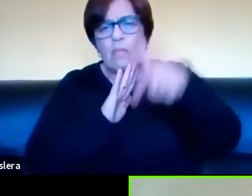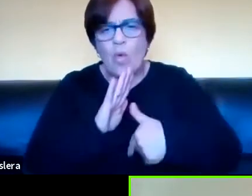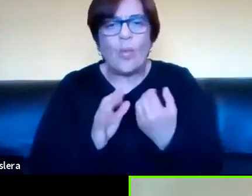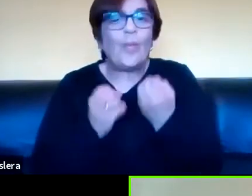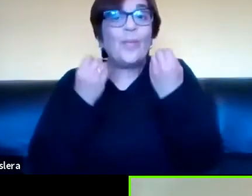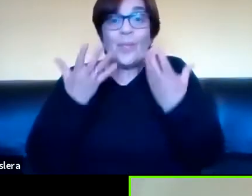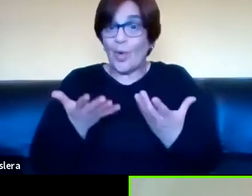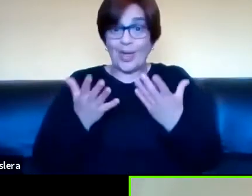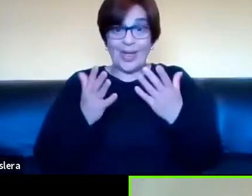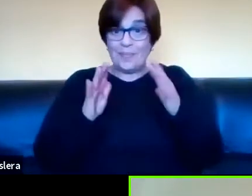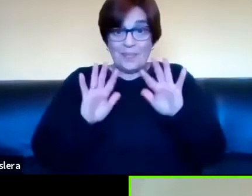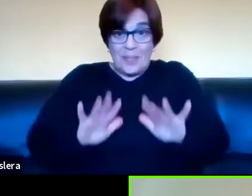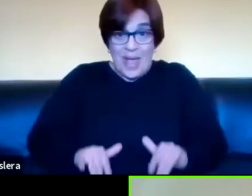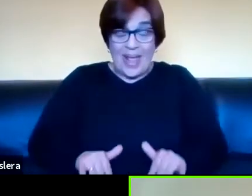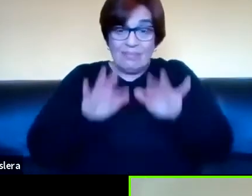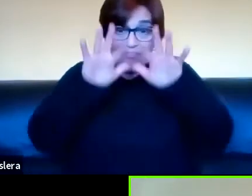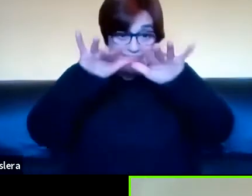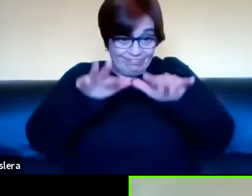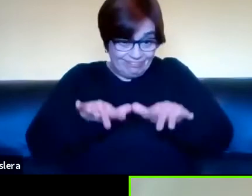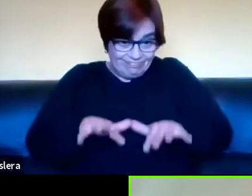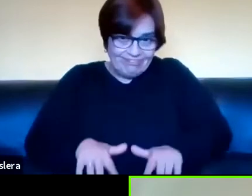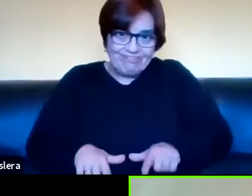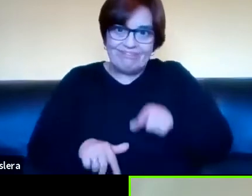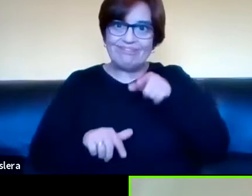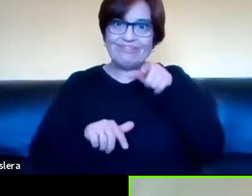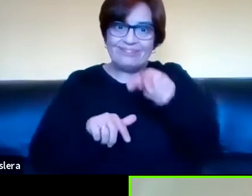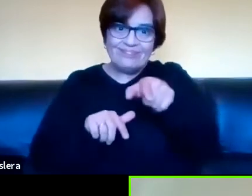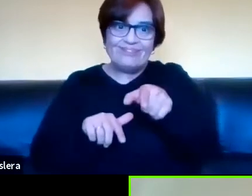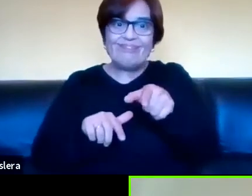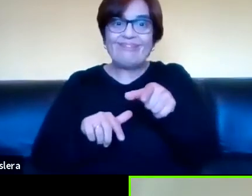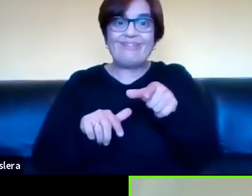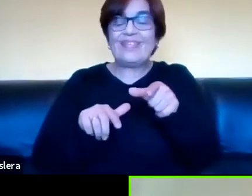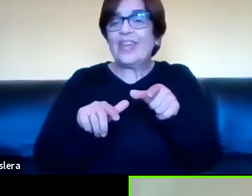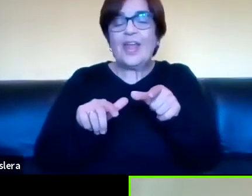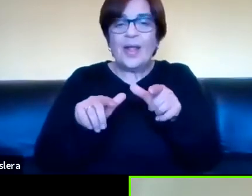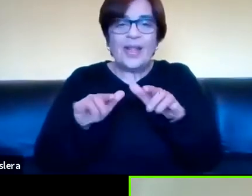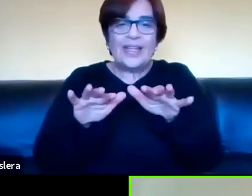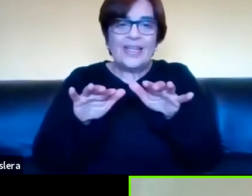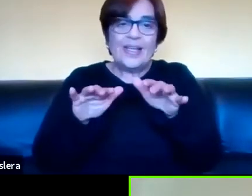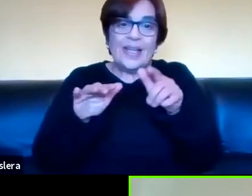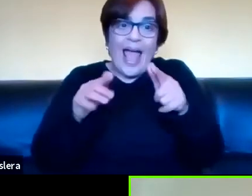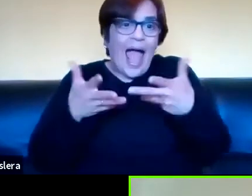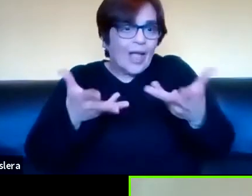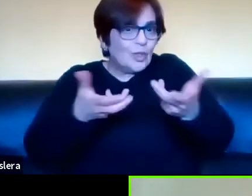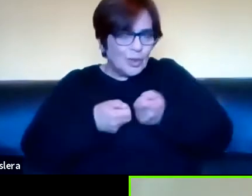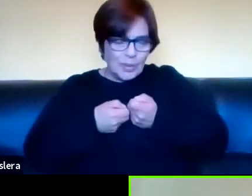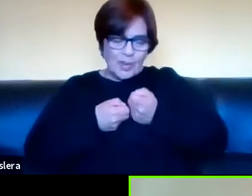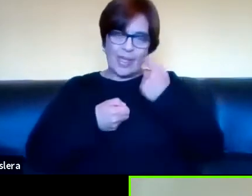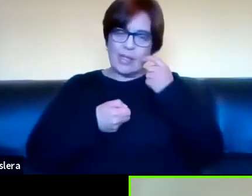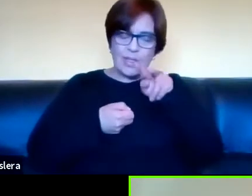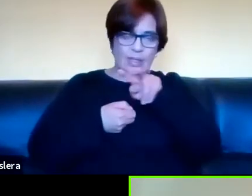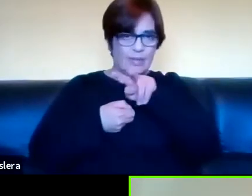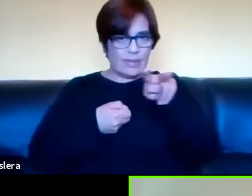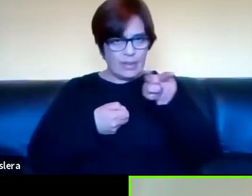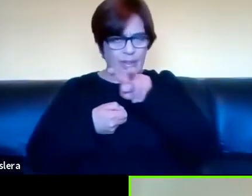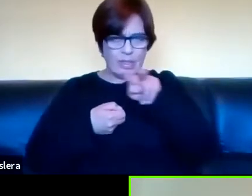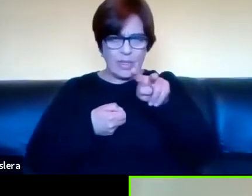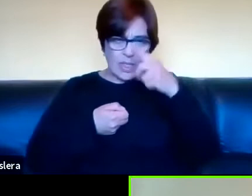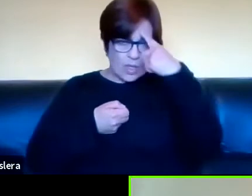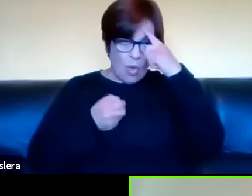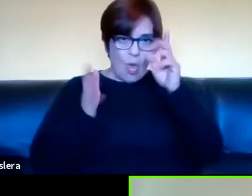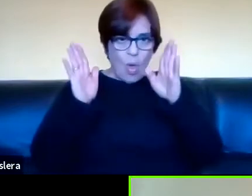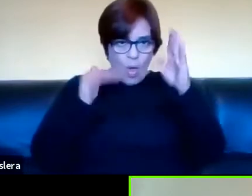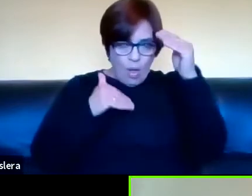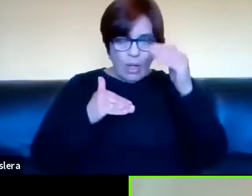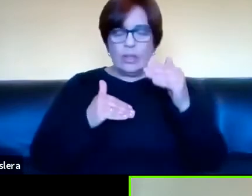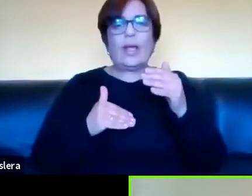materialidad de los textos hoy escritos son textos que promueven esta obsesión, cosa que no